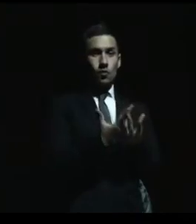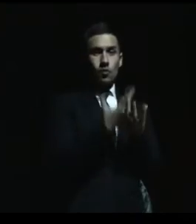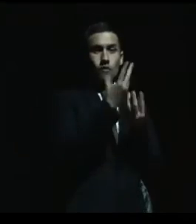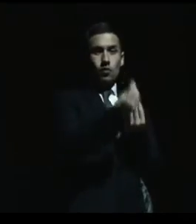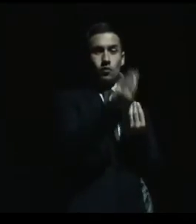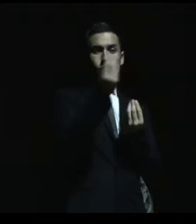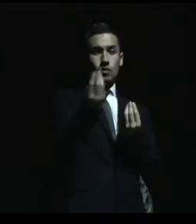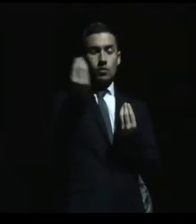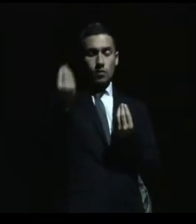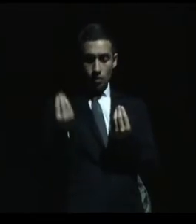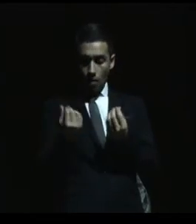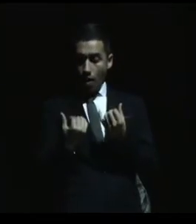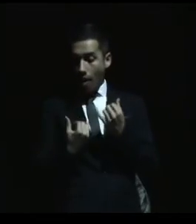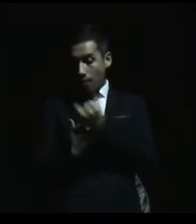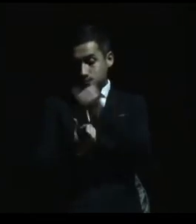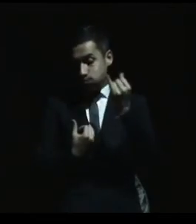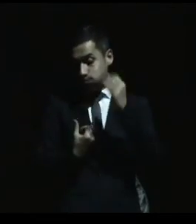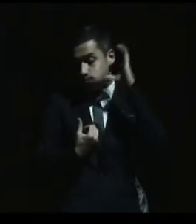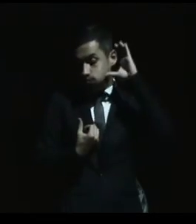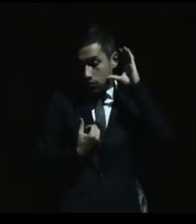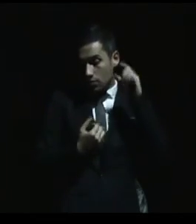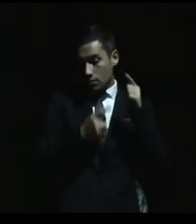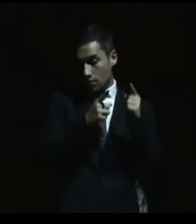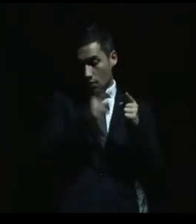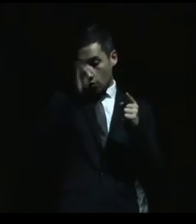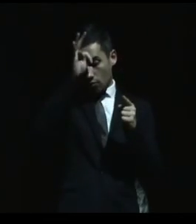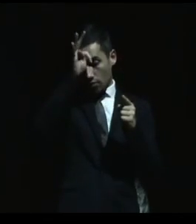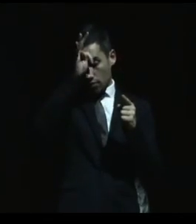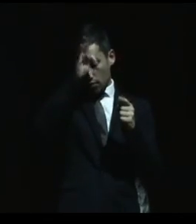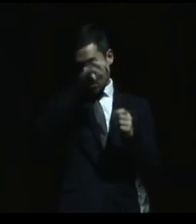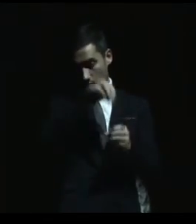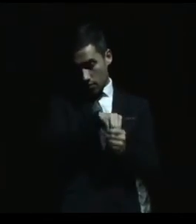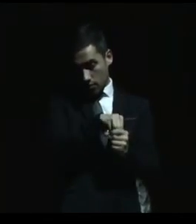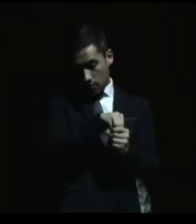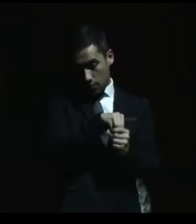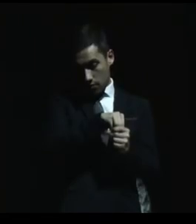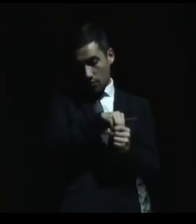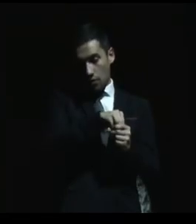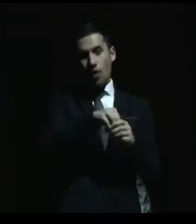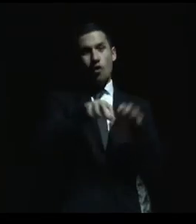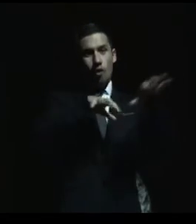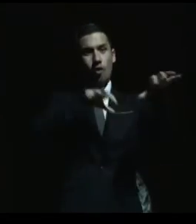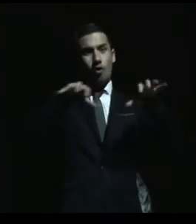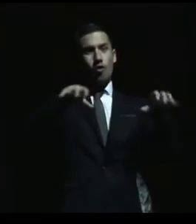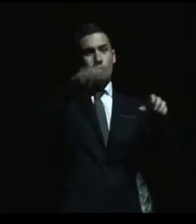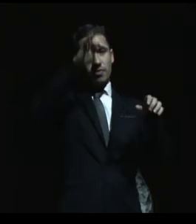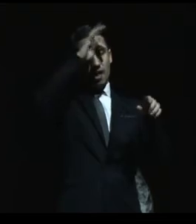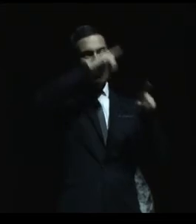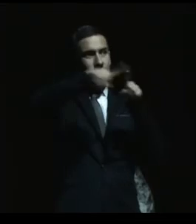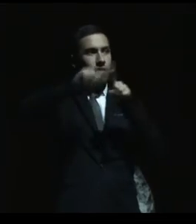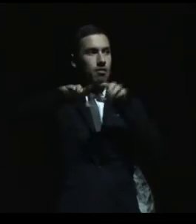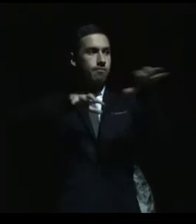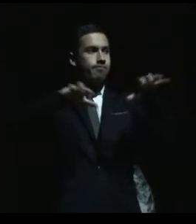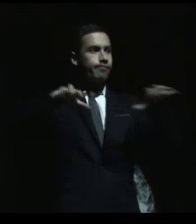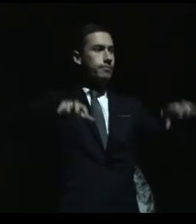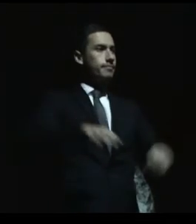están ya en estos momentos trabajando en el hospital Borda tiene cooperanza. Bueno, acá